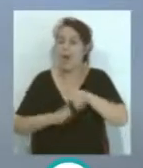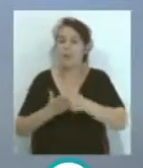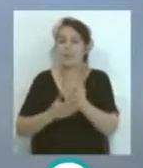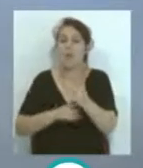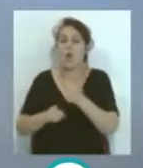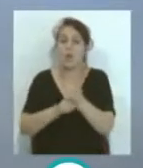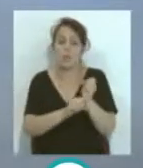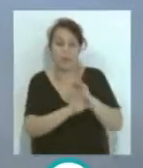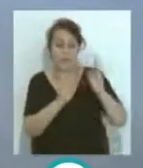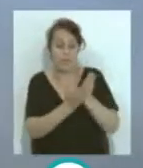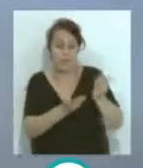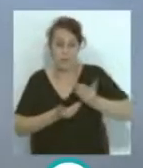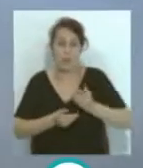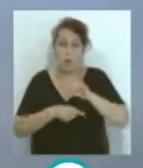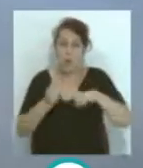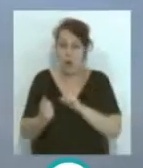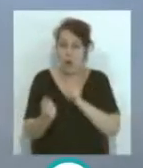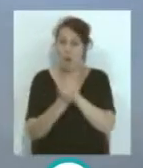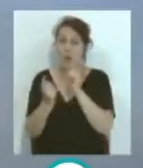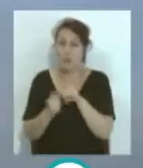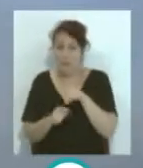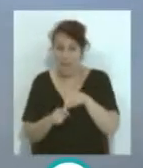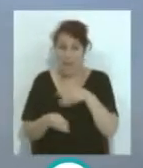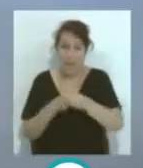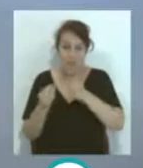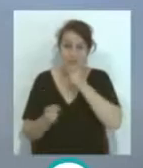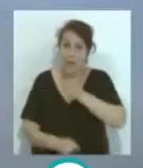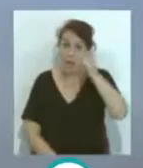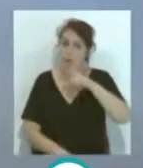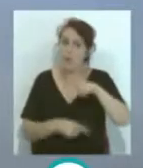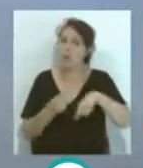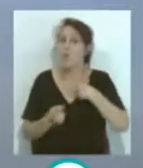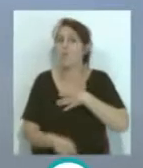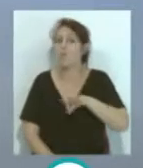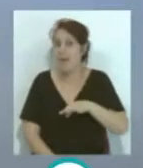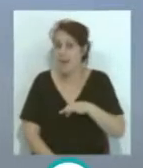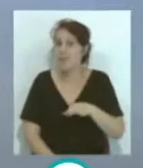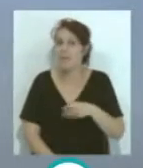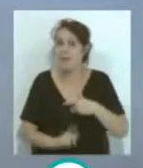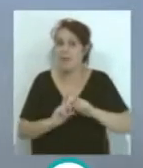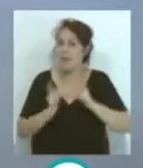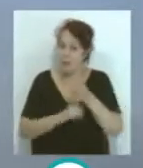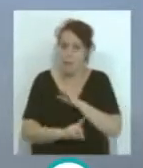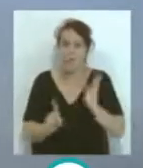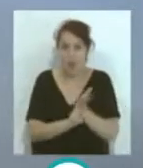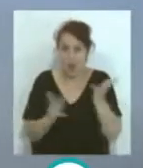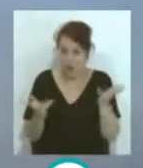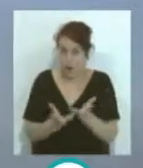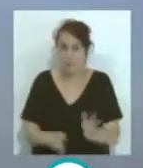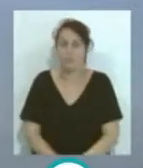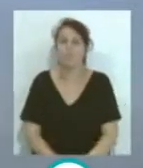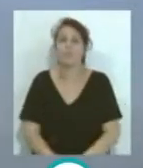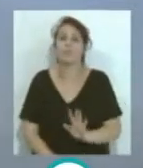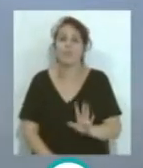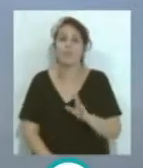después chocarlo... ...eso provoca la falta... ...y la falta puede provocar... ...acciones peligrosas en contra de tu propio equipo... ...pero bueno... ...han